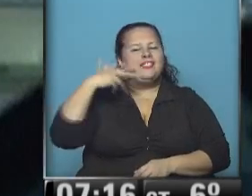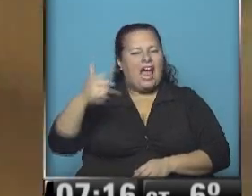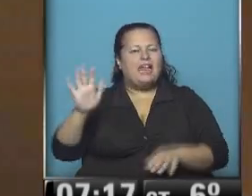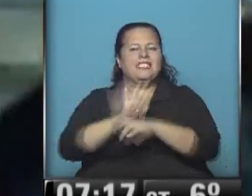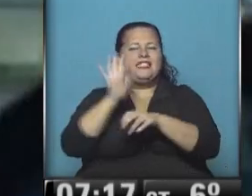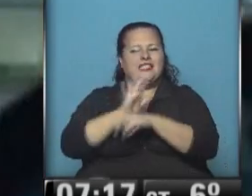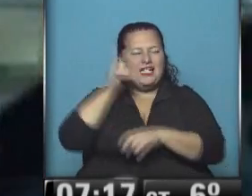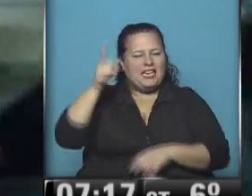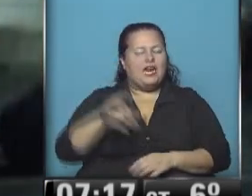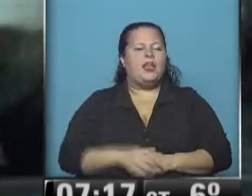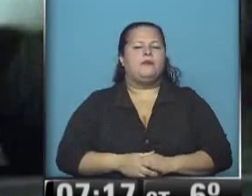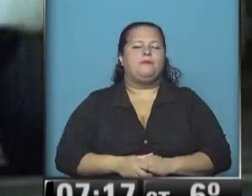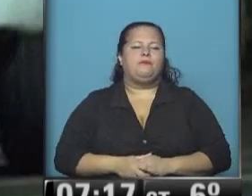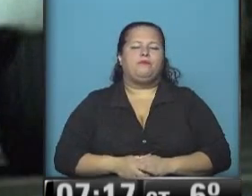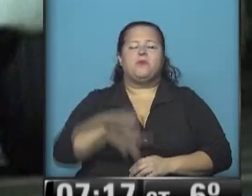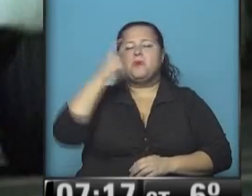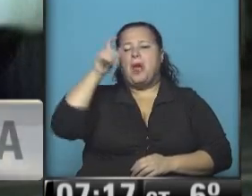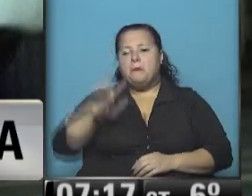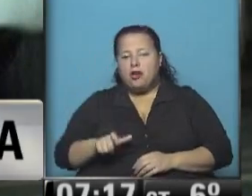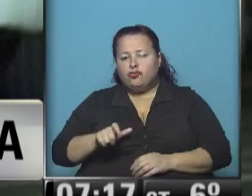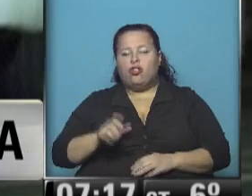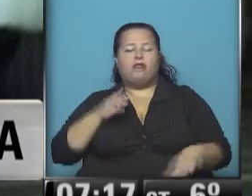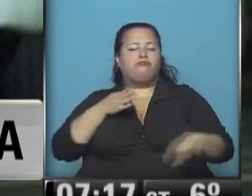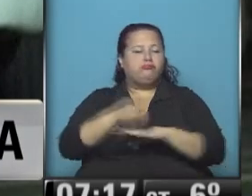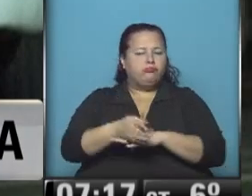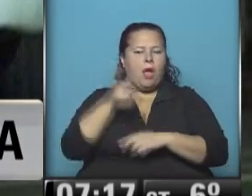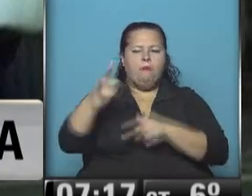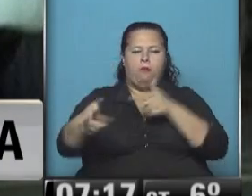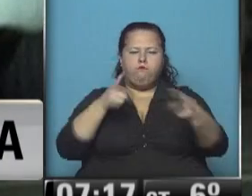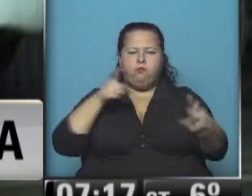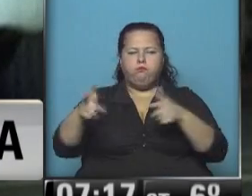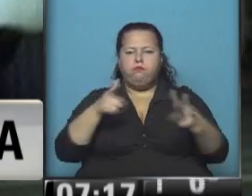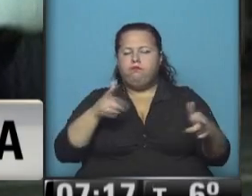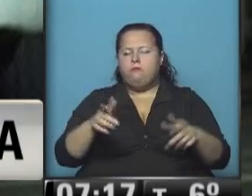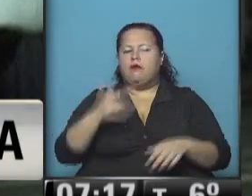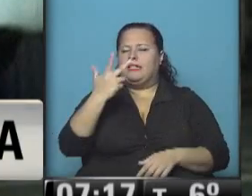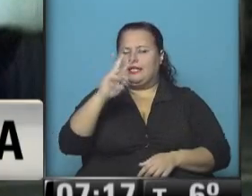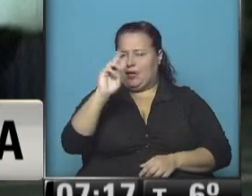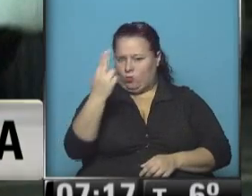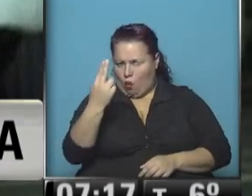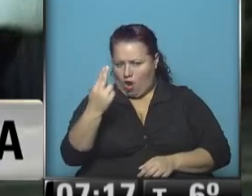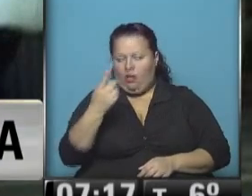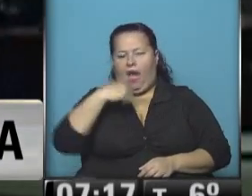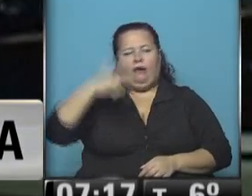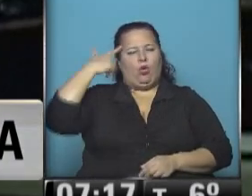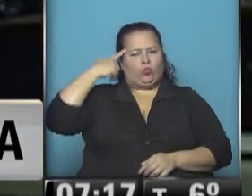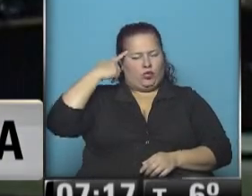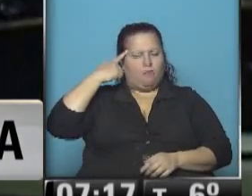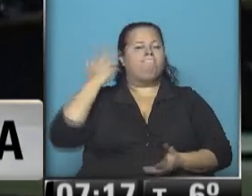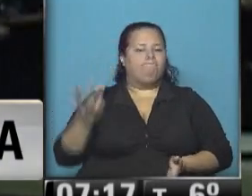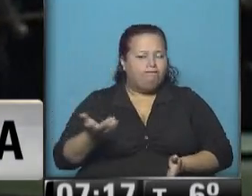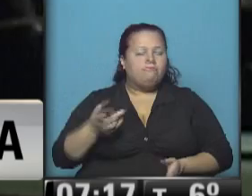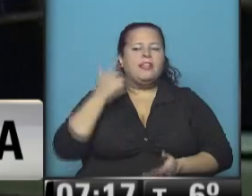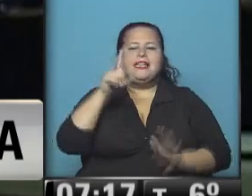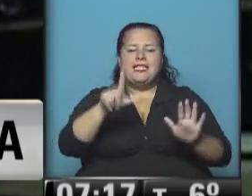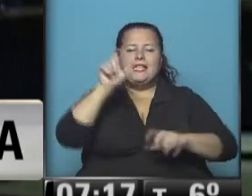de cines, en Lafayette. Entró una persona, comenzó a disparar, al menos tres muertos, terminó suicidándose. Sí, hay